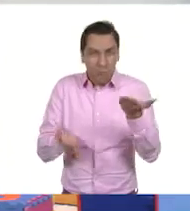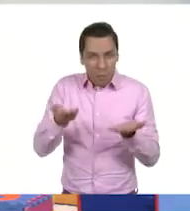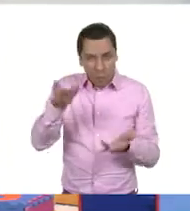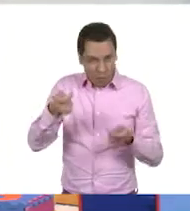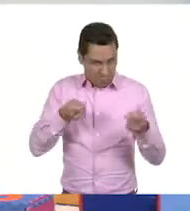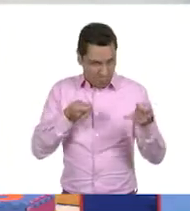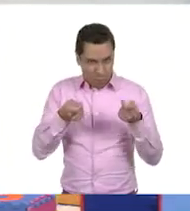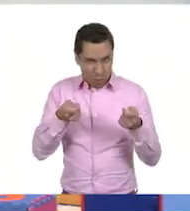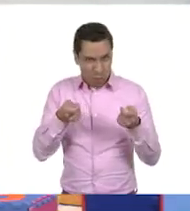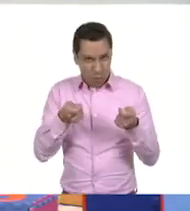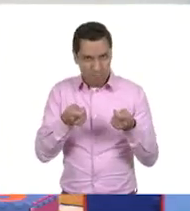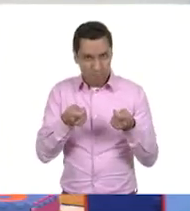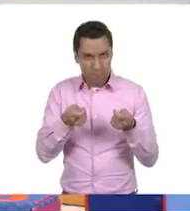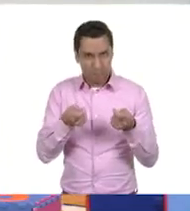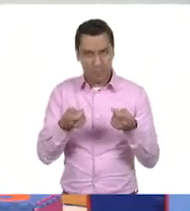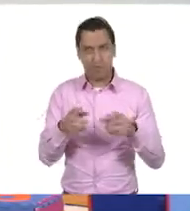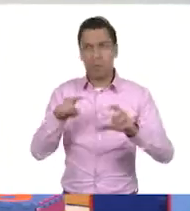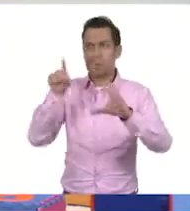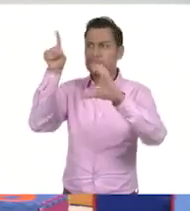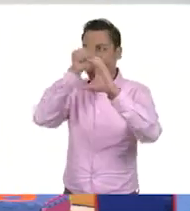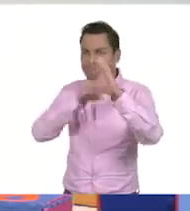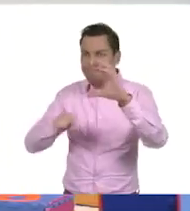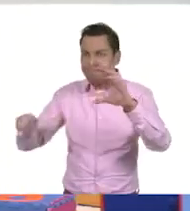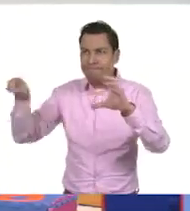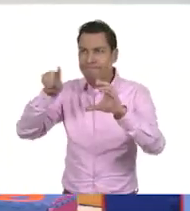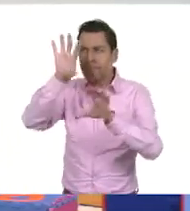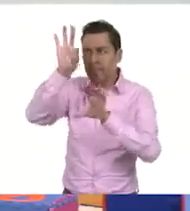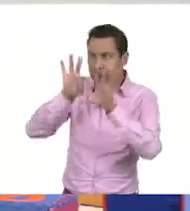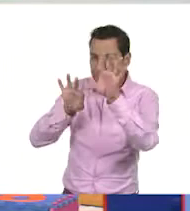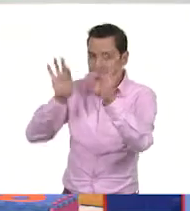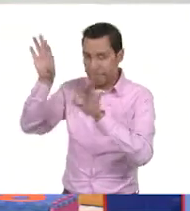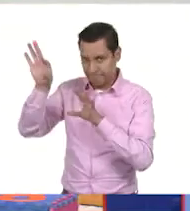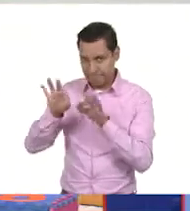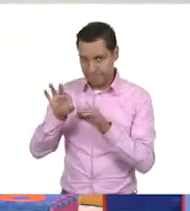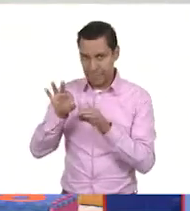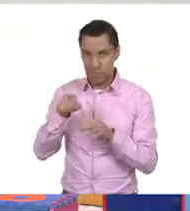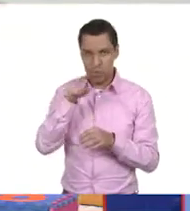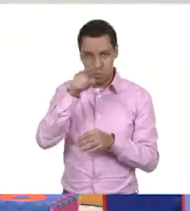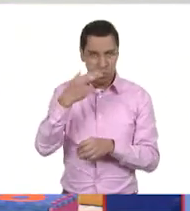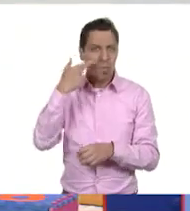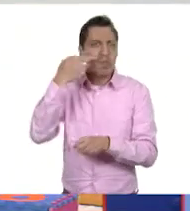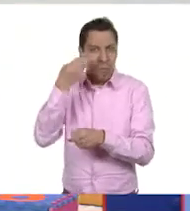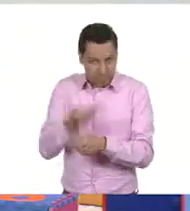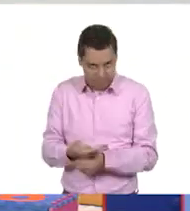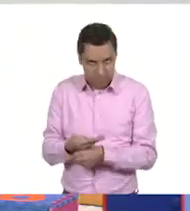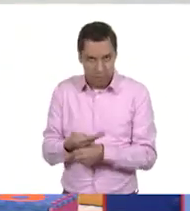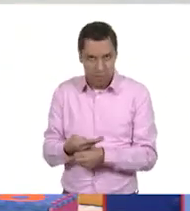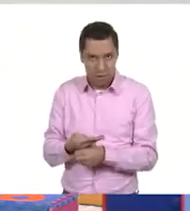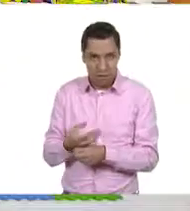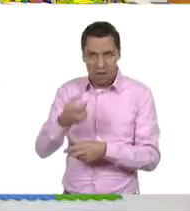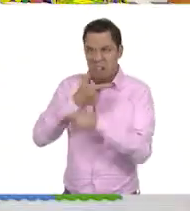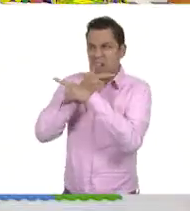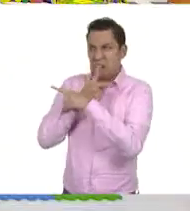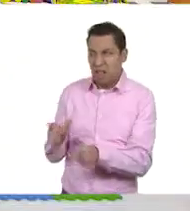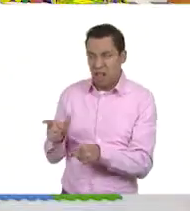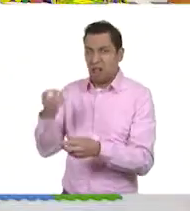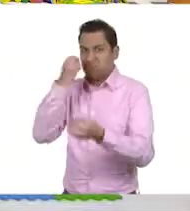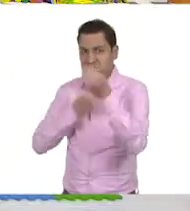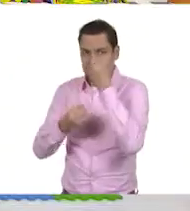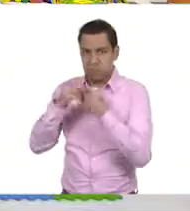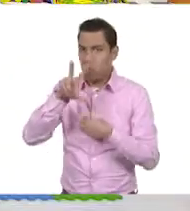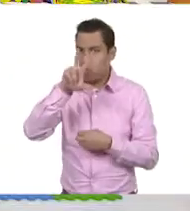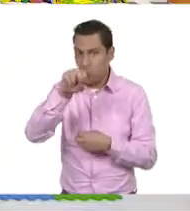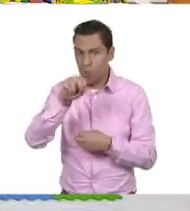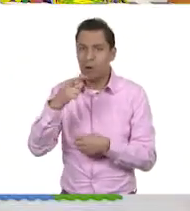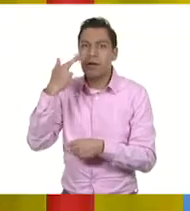tal vez. Es decir, tener un consumo responsable para que no se nos agote el recurso. Justamente esa palabra quería que